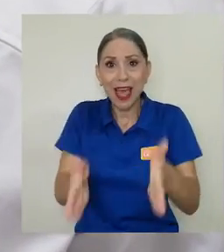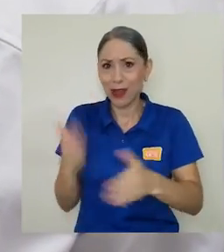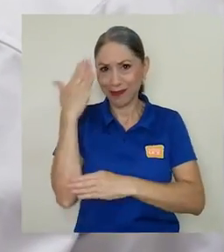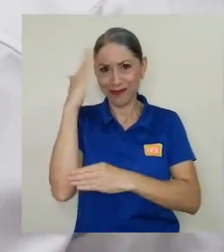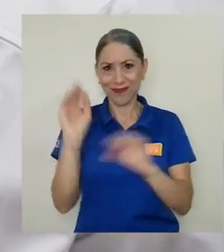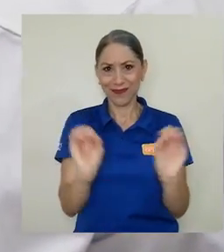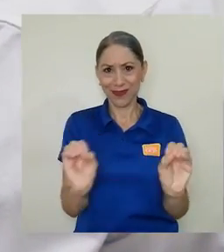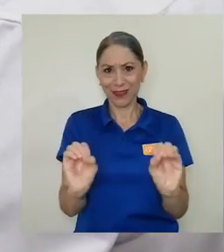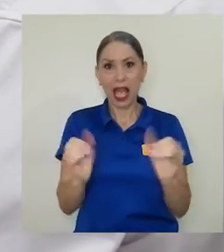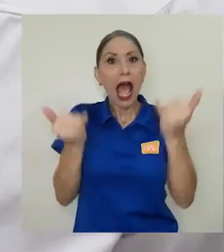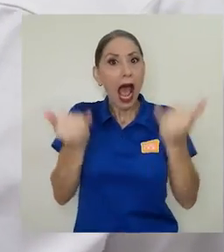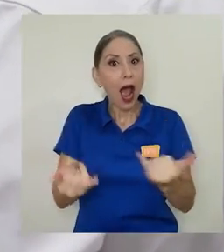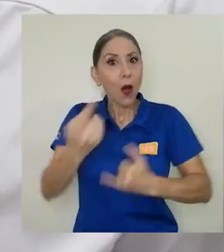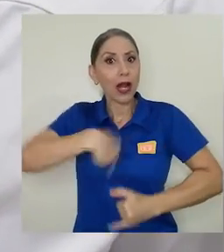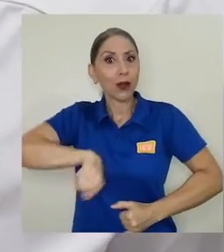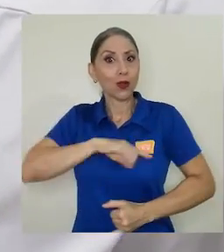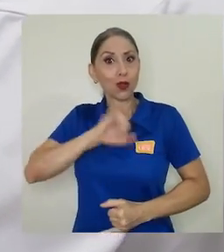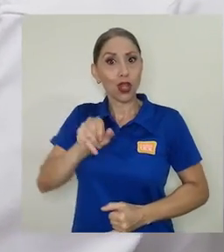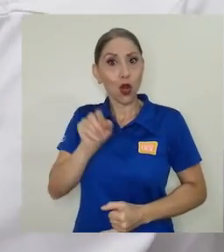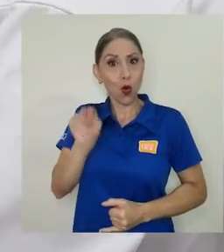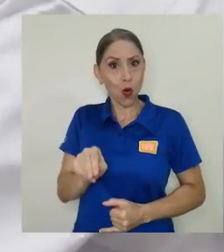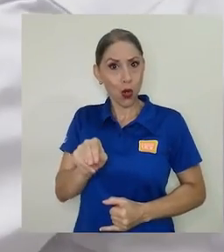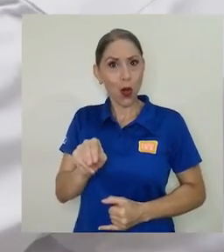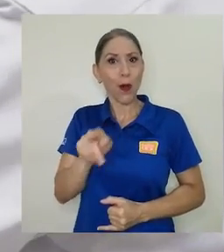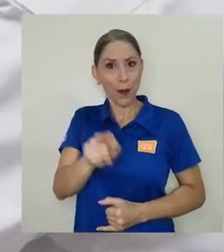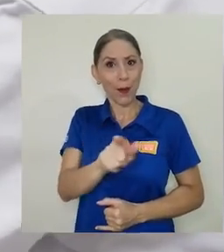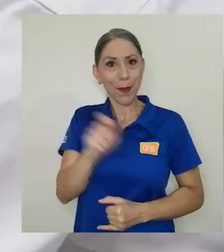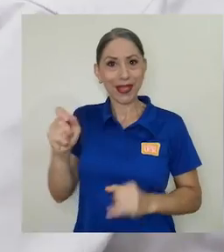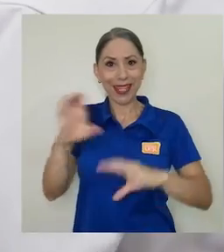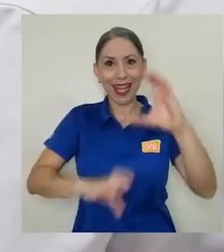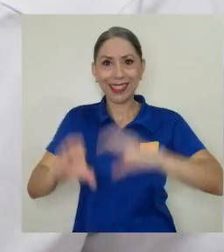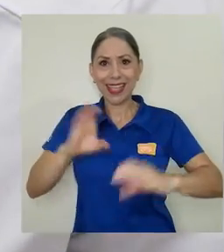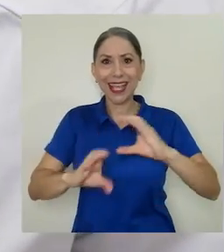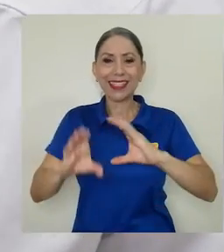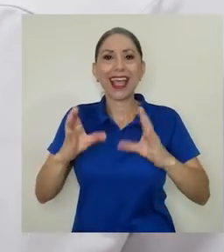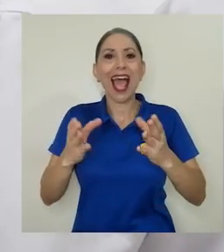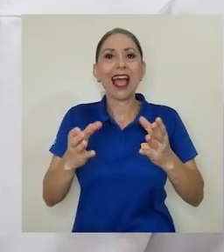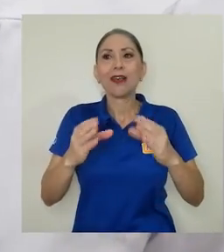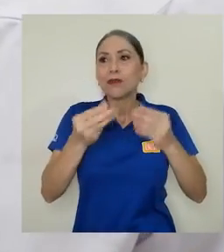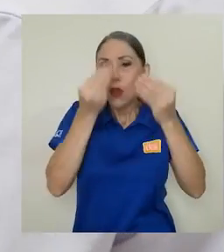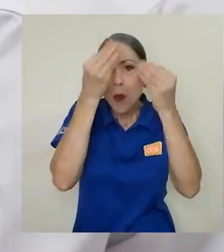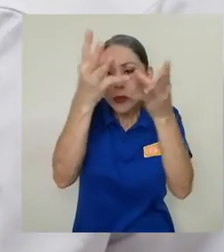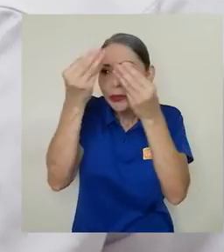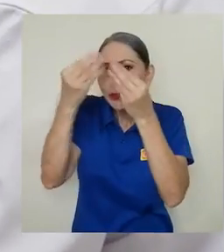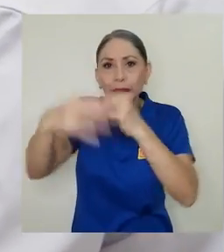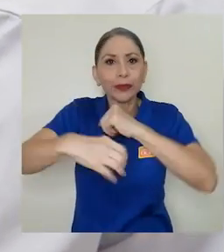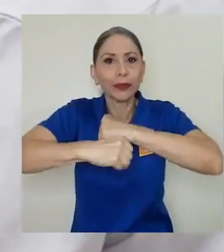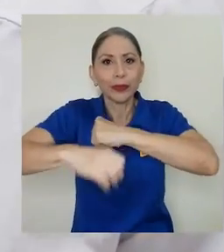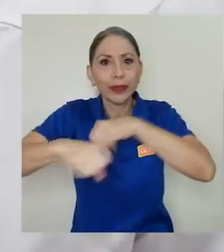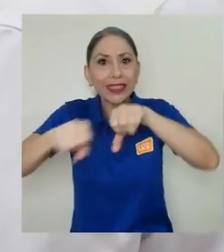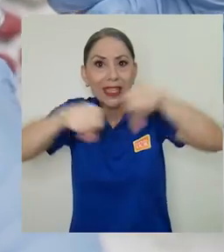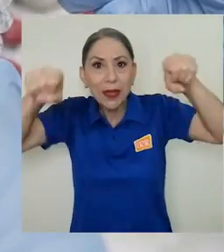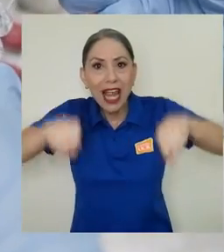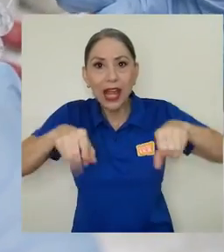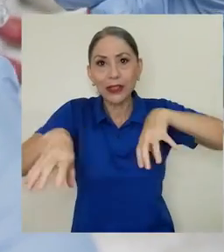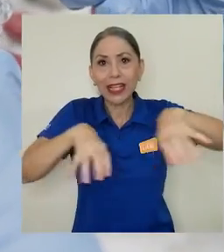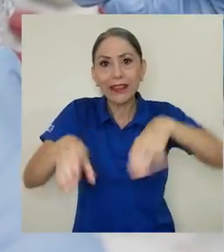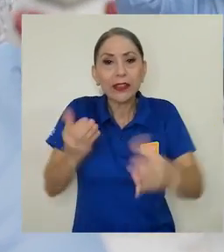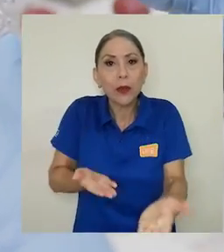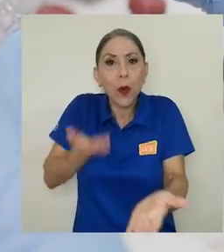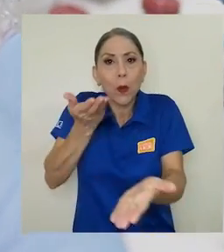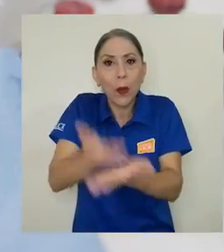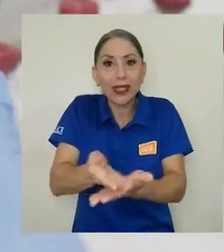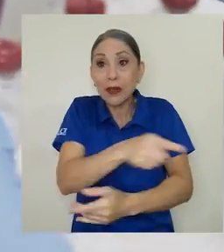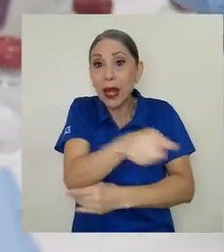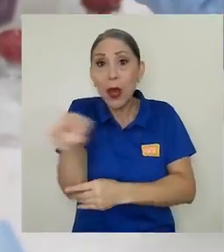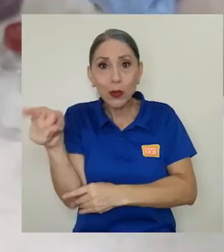difundiendo. De hecho, ahorita que estamos en el mes de junio, que es el mes de la ciencia, tenemos una serie de seminarios y propuestas para enseñarle